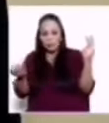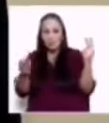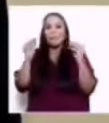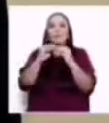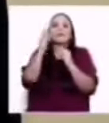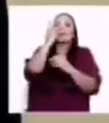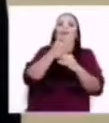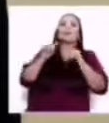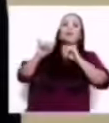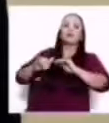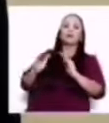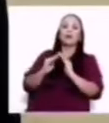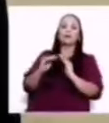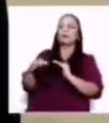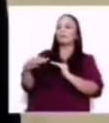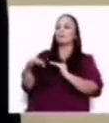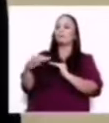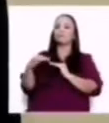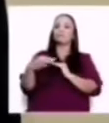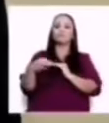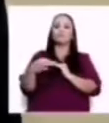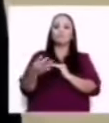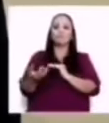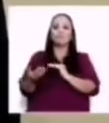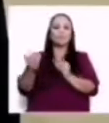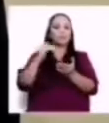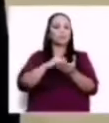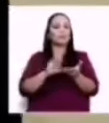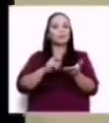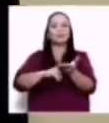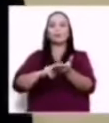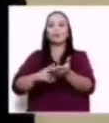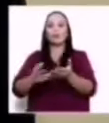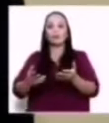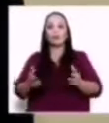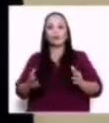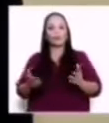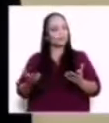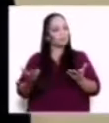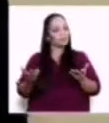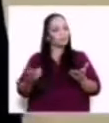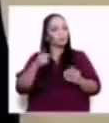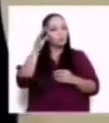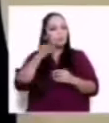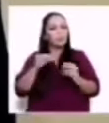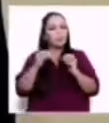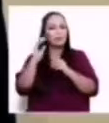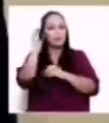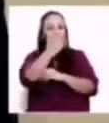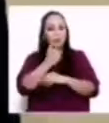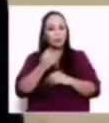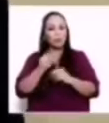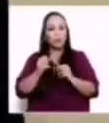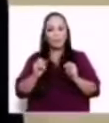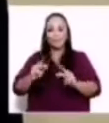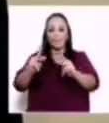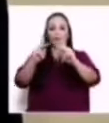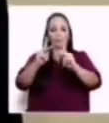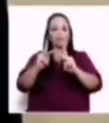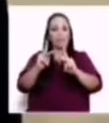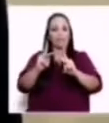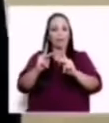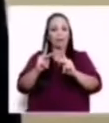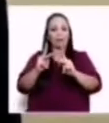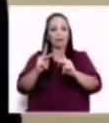y renovando los contratos? ¿Usted cree que es más bonito permitir, como hizo la ministra,